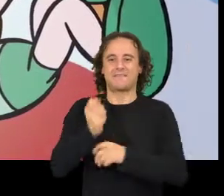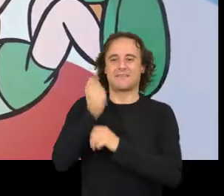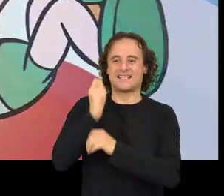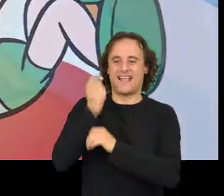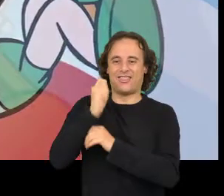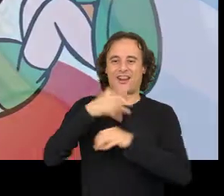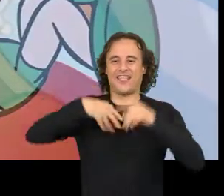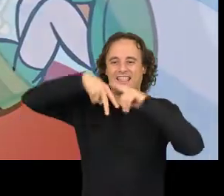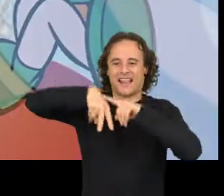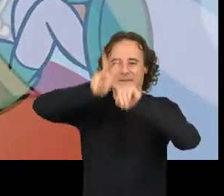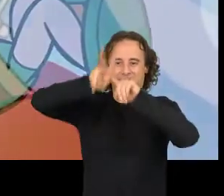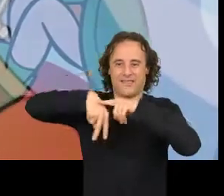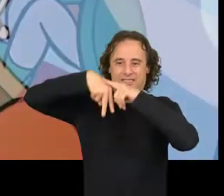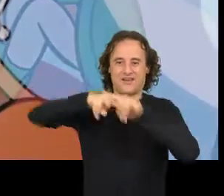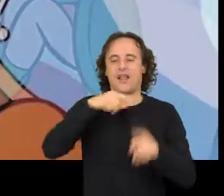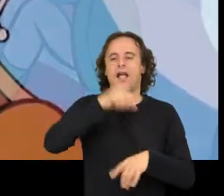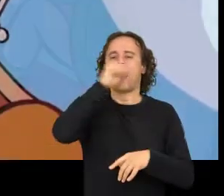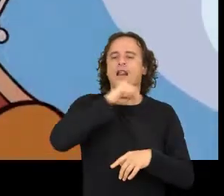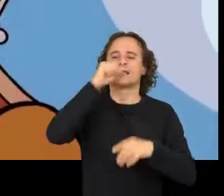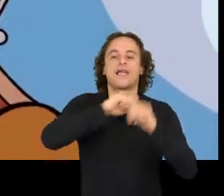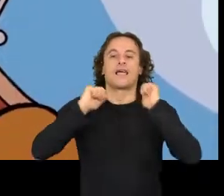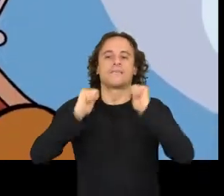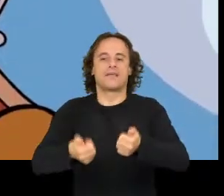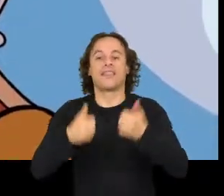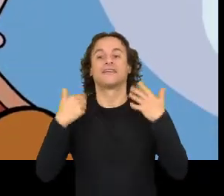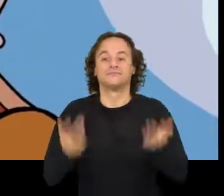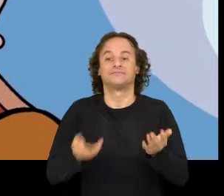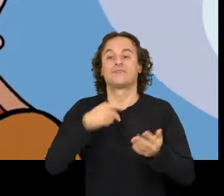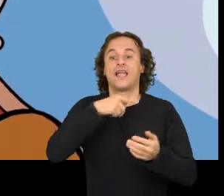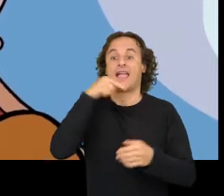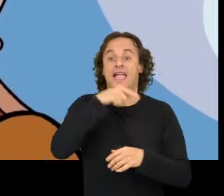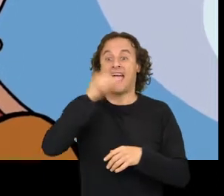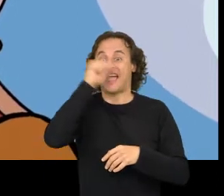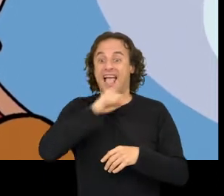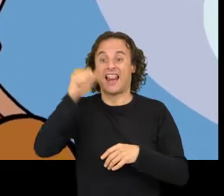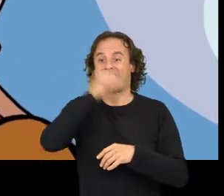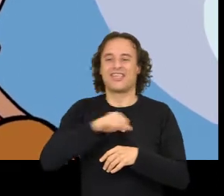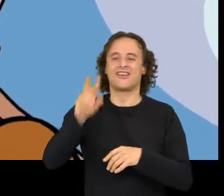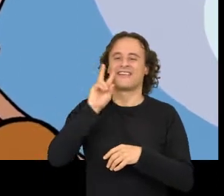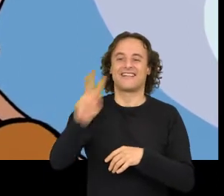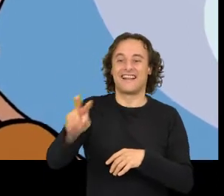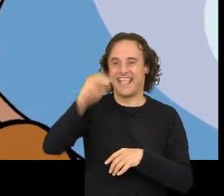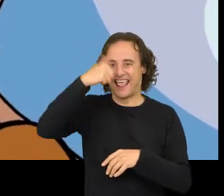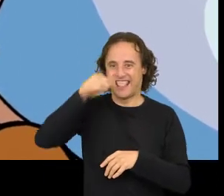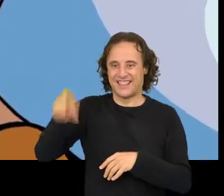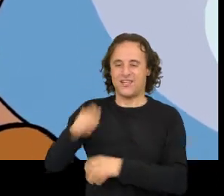cantar subida ao trapecio E na metade da canción Dirixiuse a butaca que ocupaba o neno